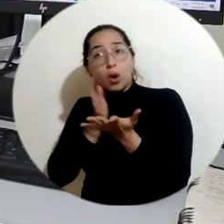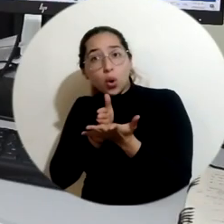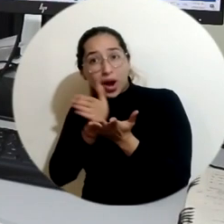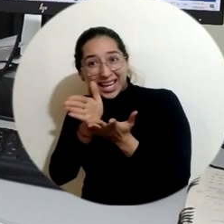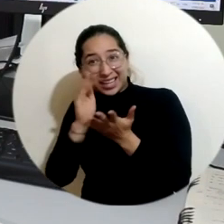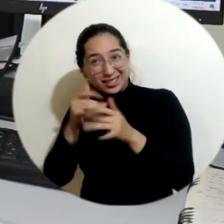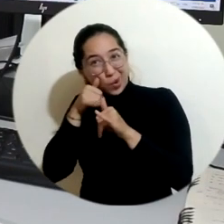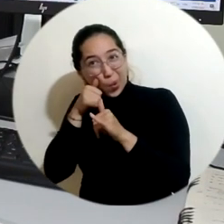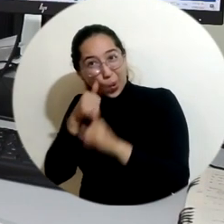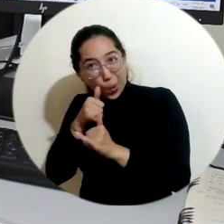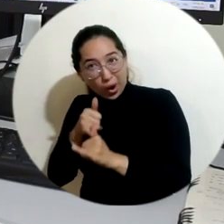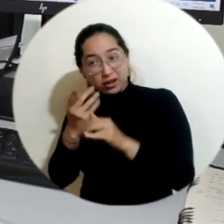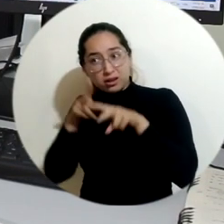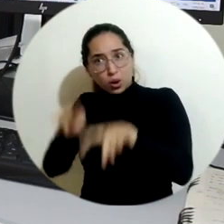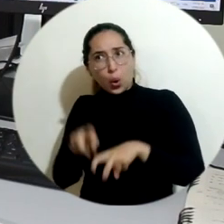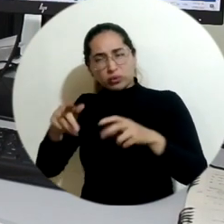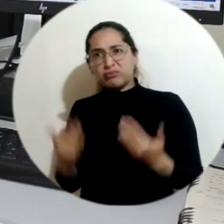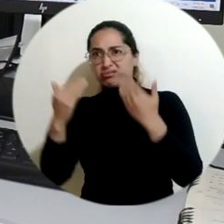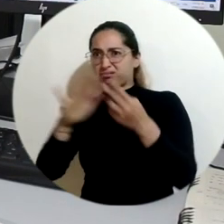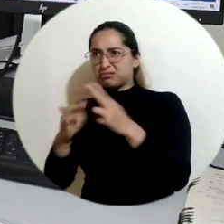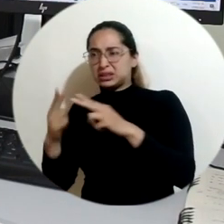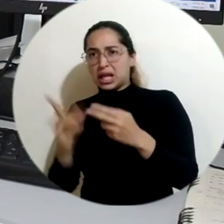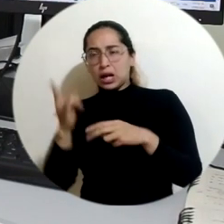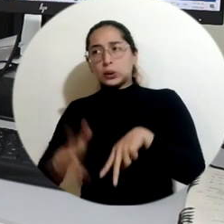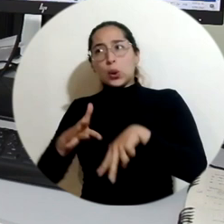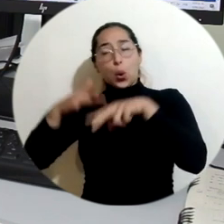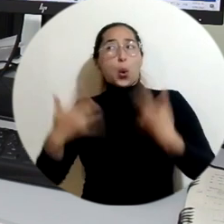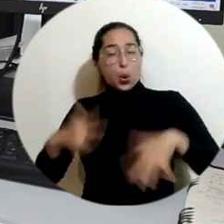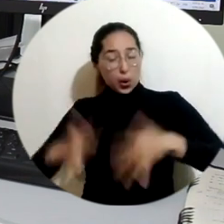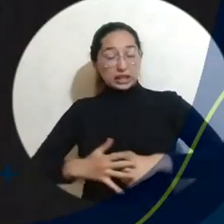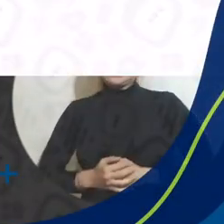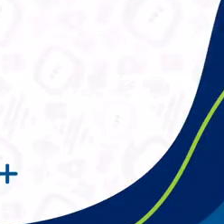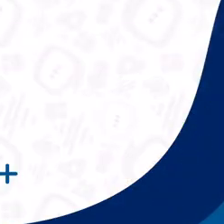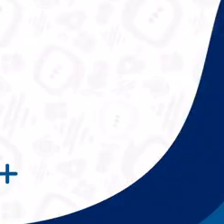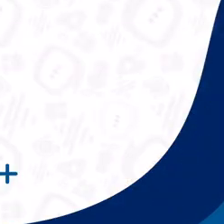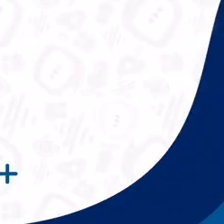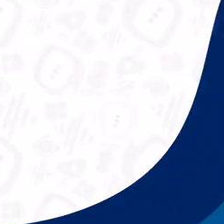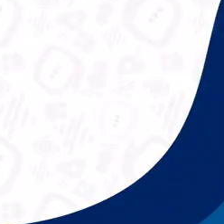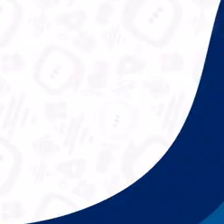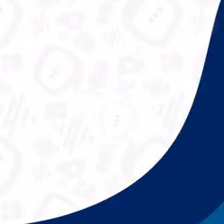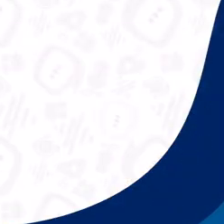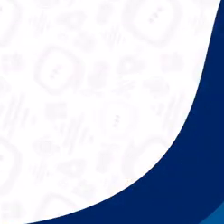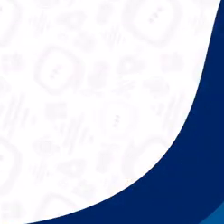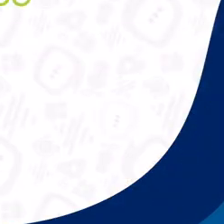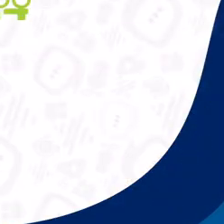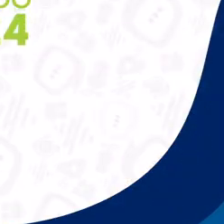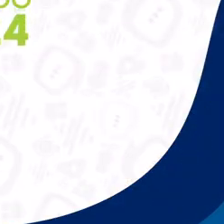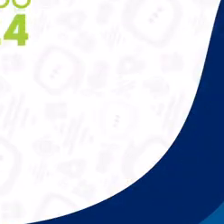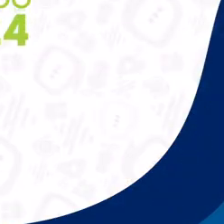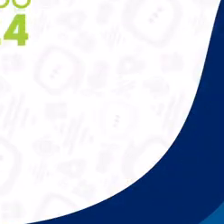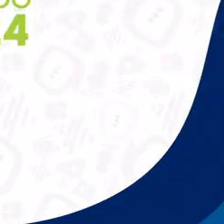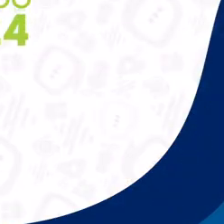programas, por ejemplo el programa de ingeniería agronómica también es un tema de motivación. Universidad del Magdalena,